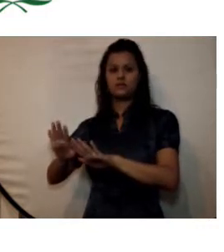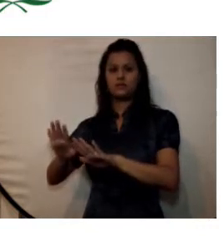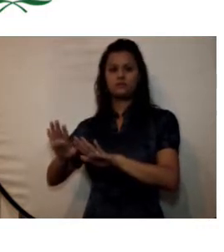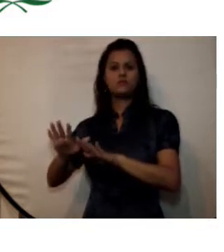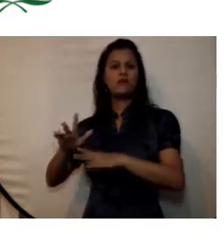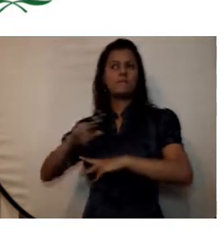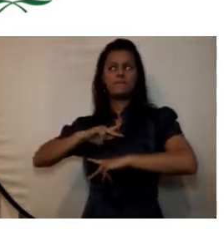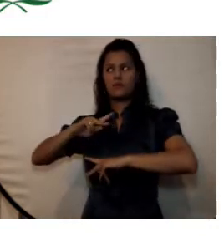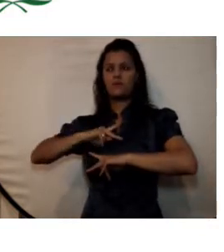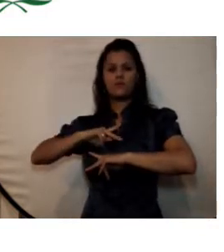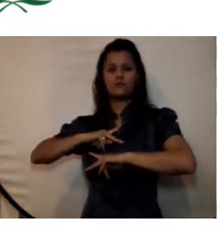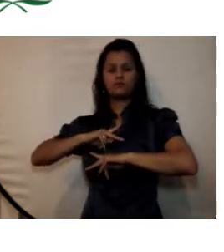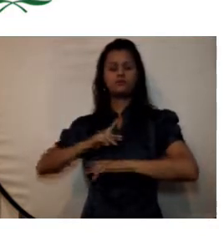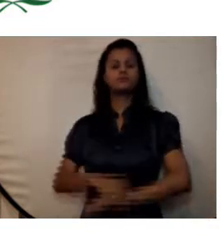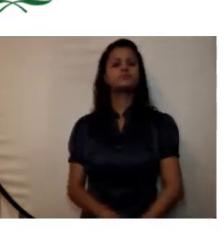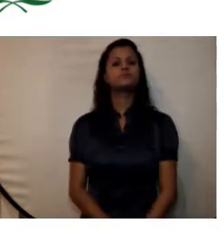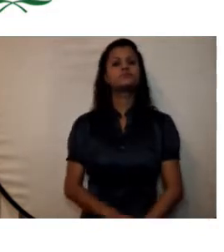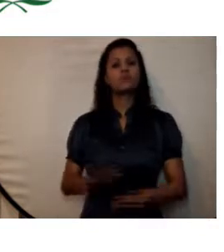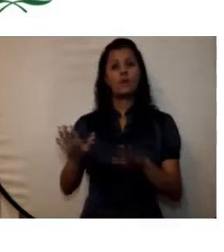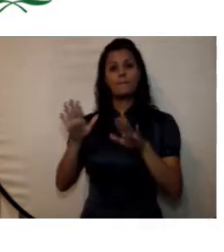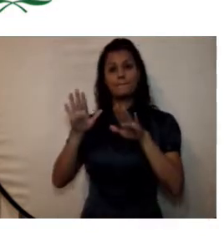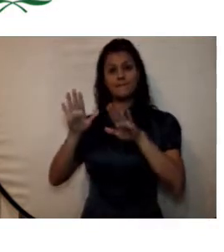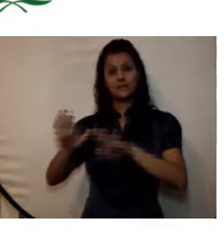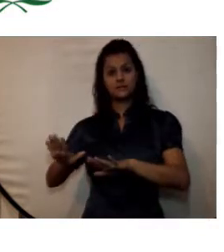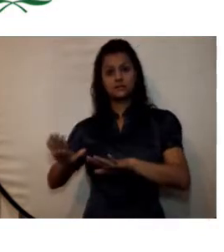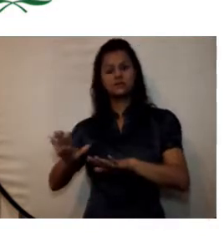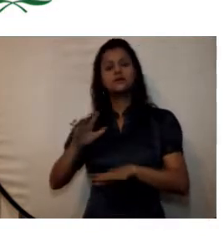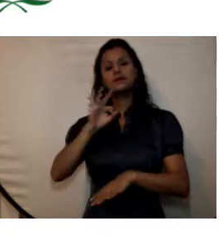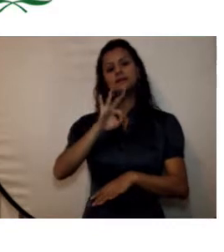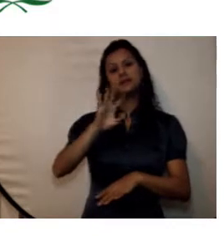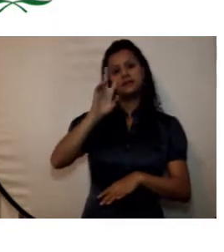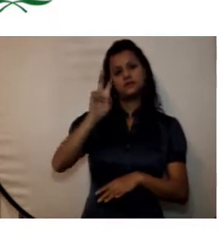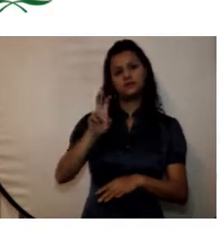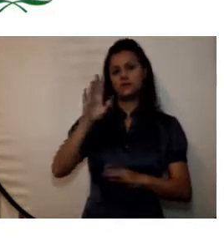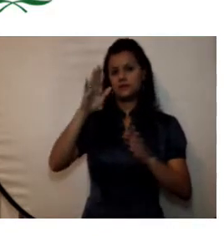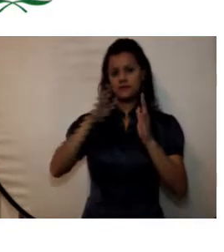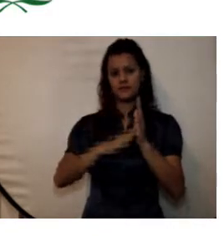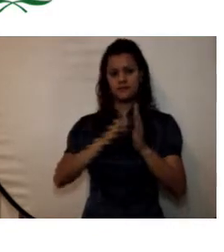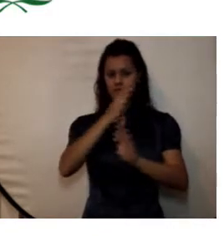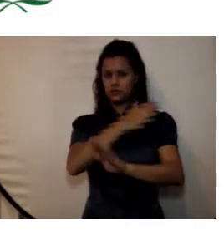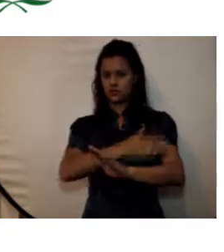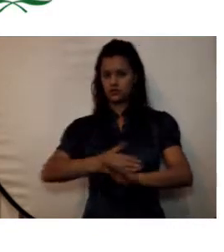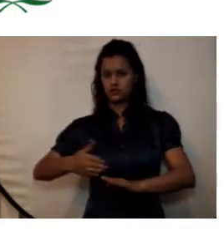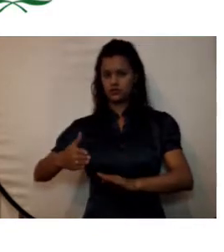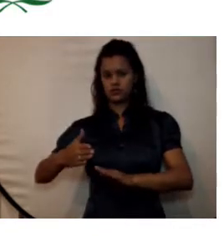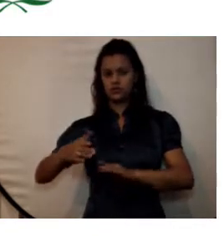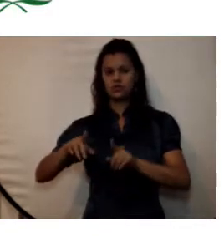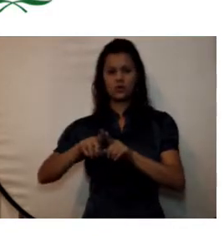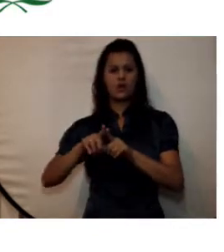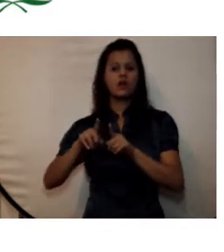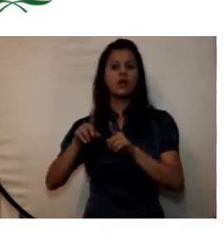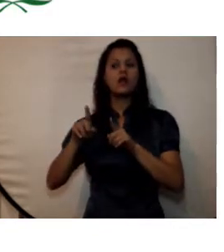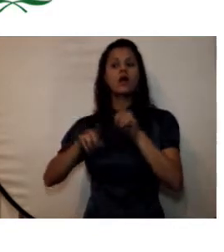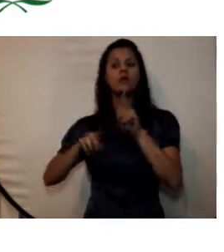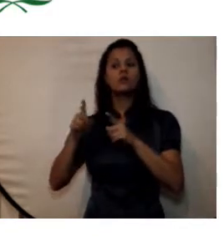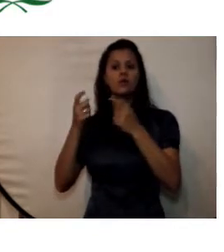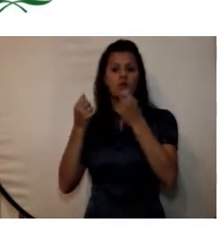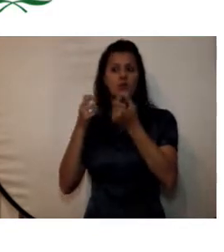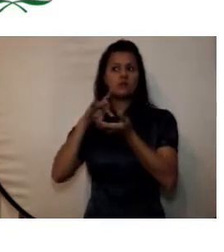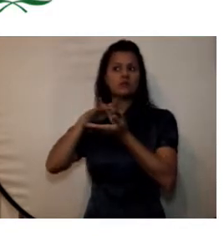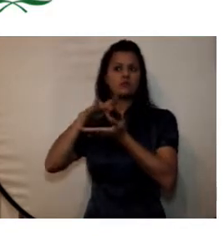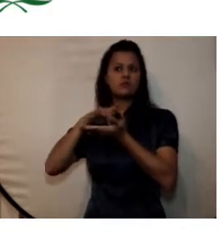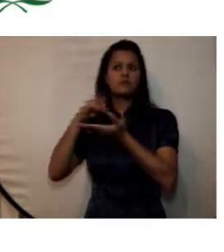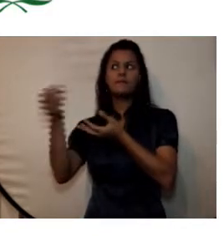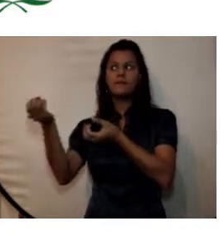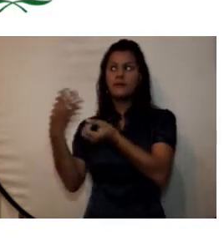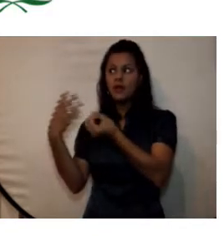En el pasivo 37 mil millones de pesos están las cuentas por pagar a proveedores que